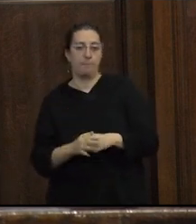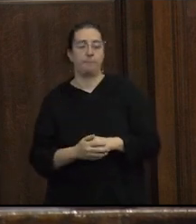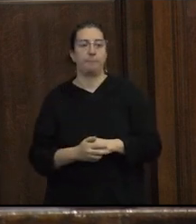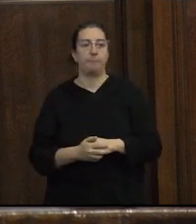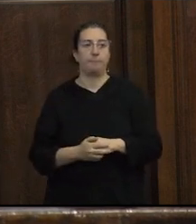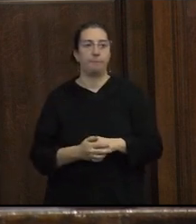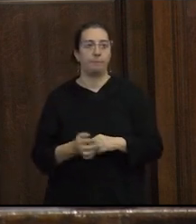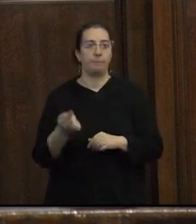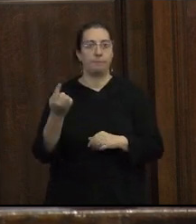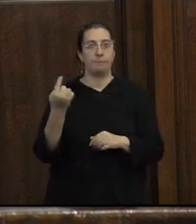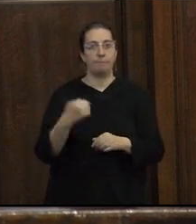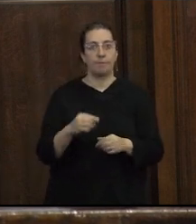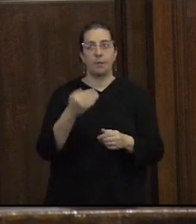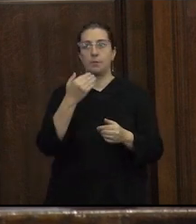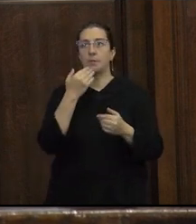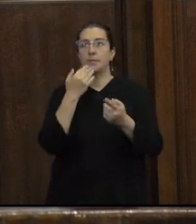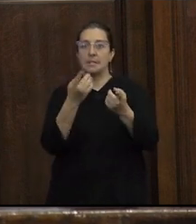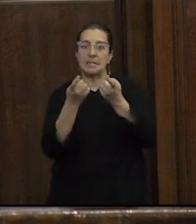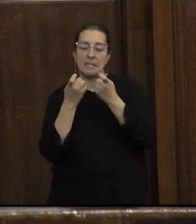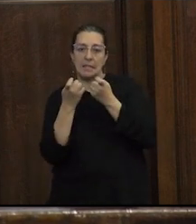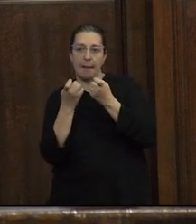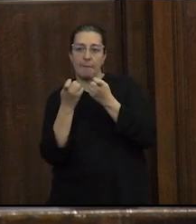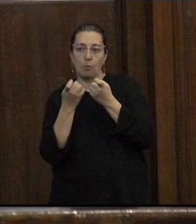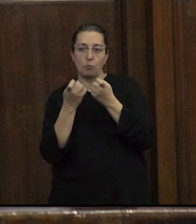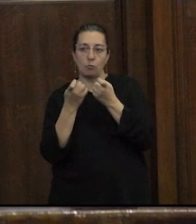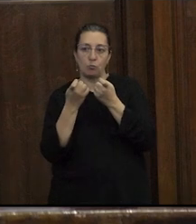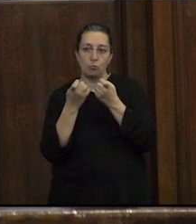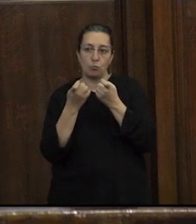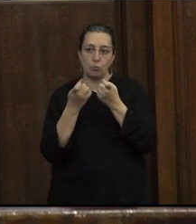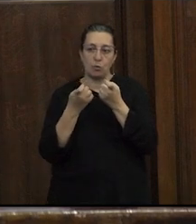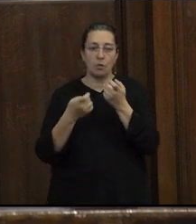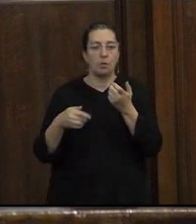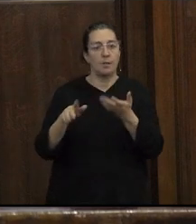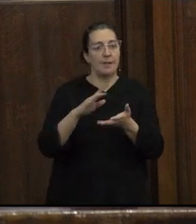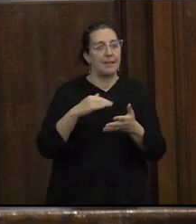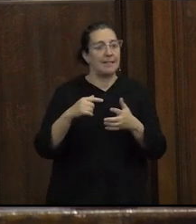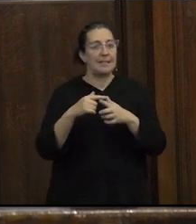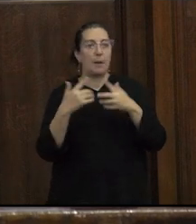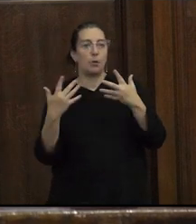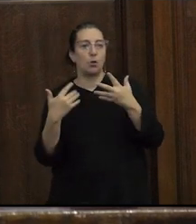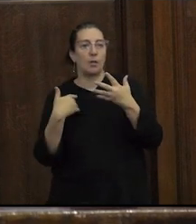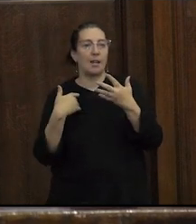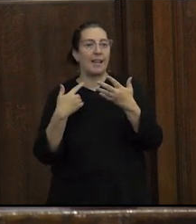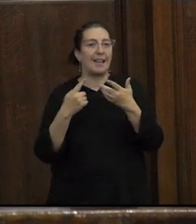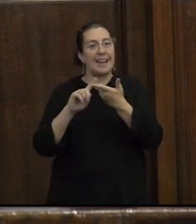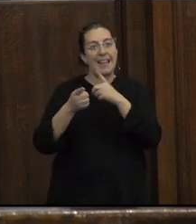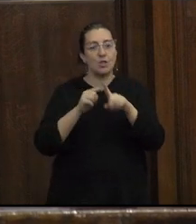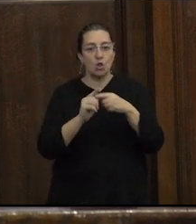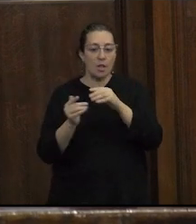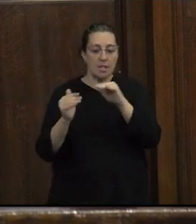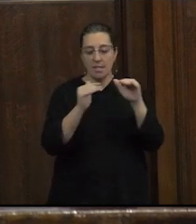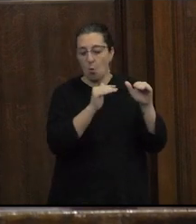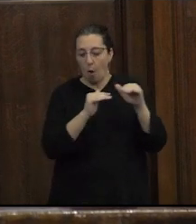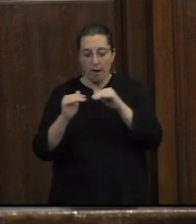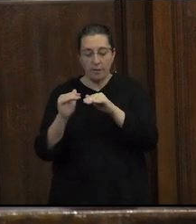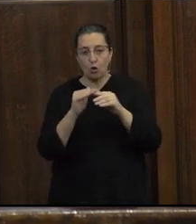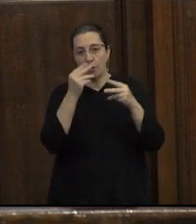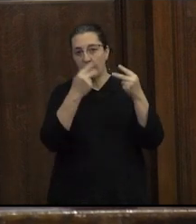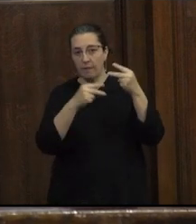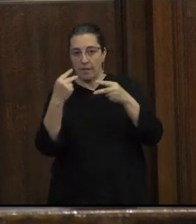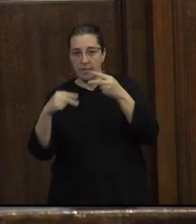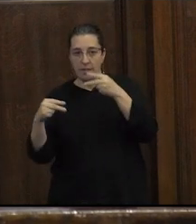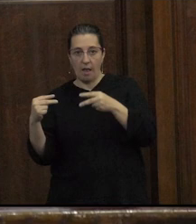necesitamos poner en tensión los climas celebratorios de las relaciones igualitarias y de la diversidad